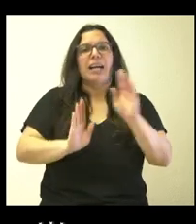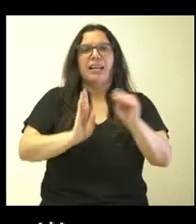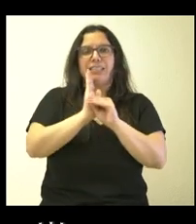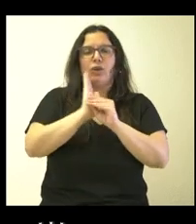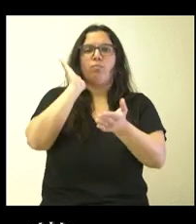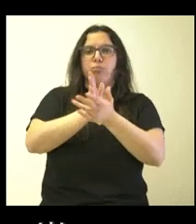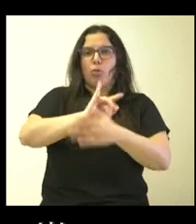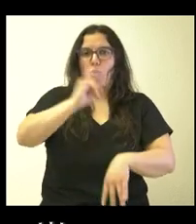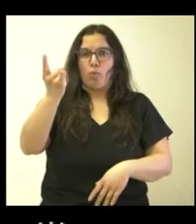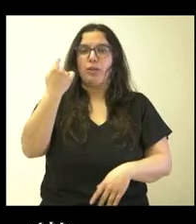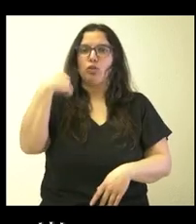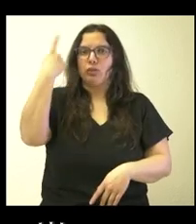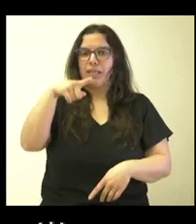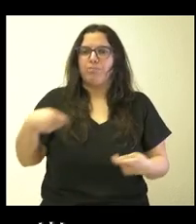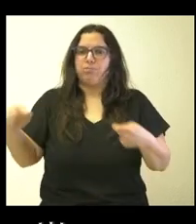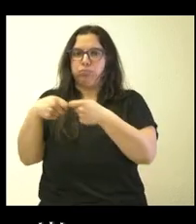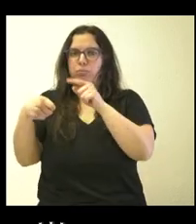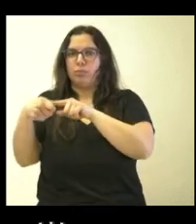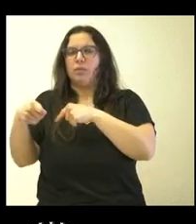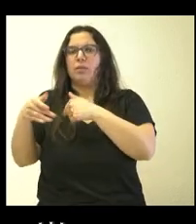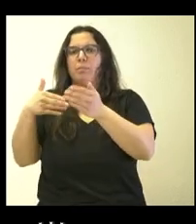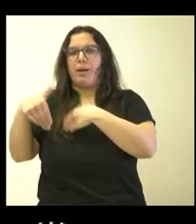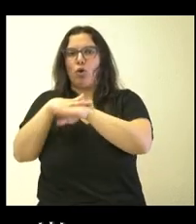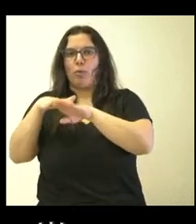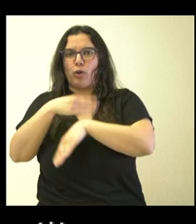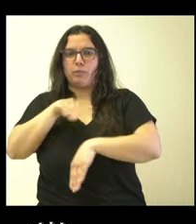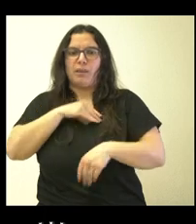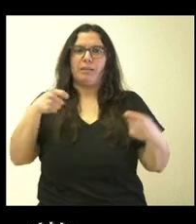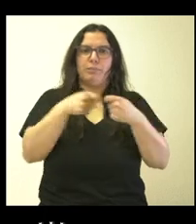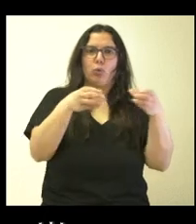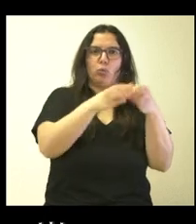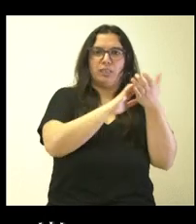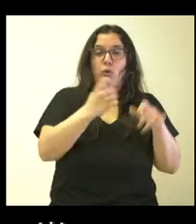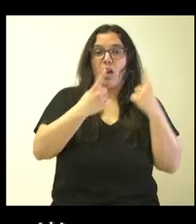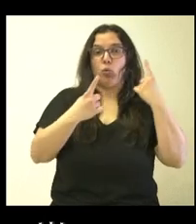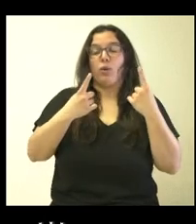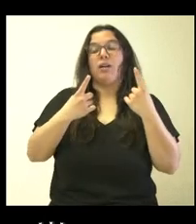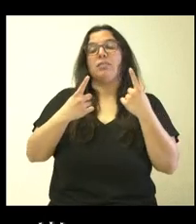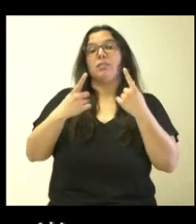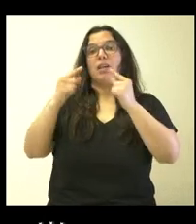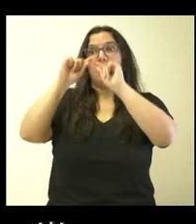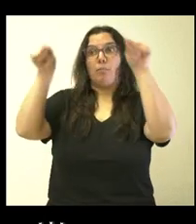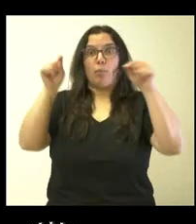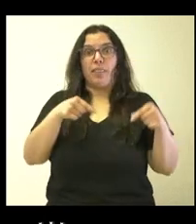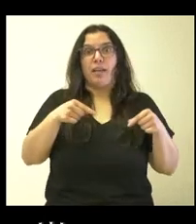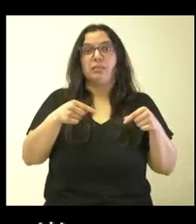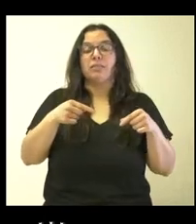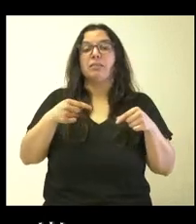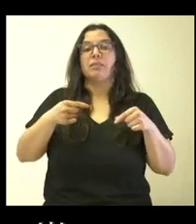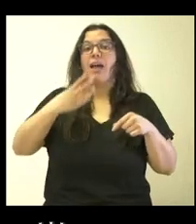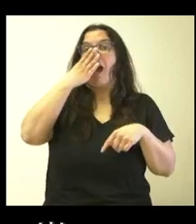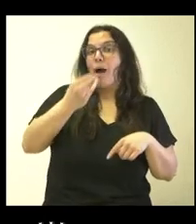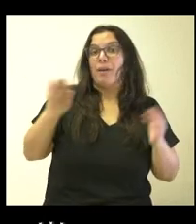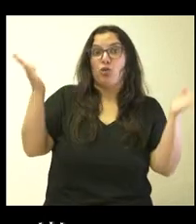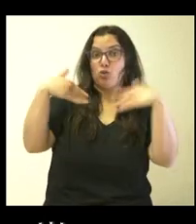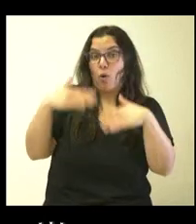tienen en parte del Estado y en parte de la Junta, a las provincias que no tienen esas líneas de altas prestaciones, que son dos de las sospechadas